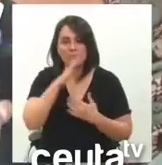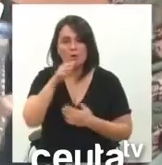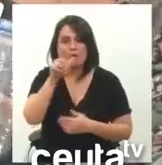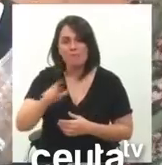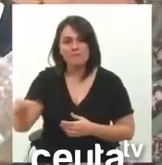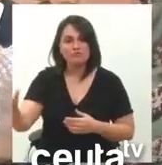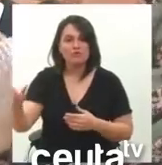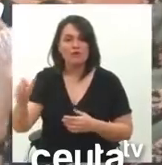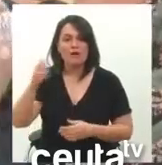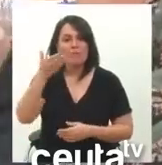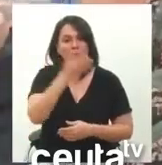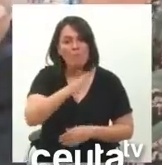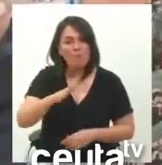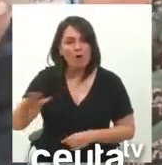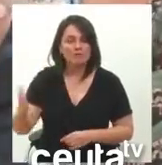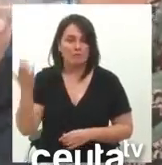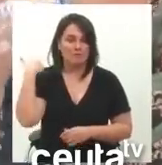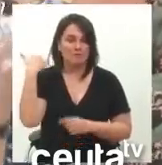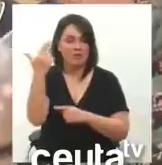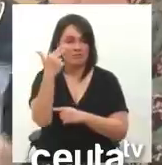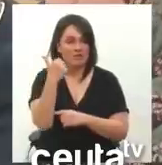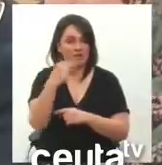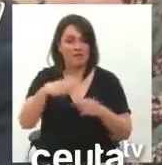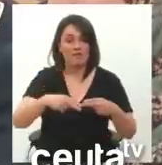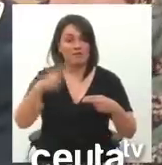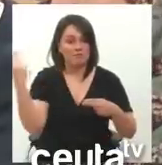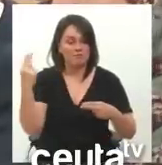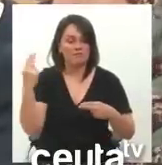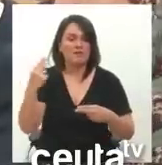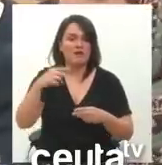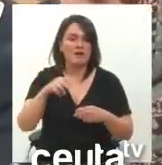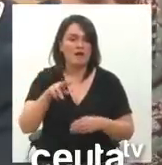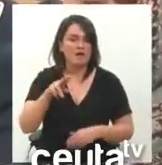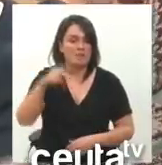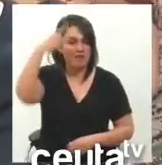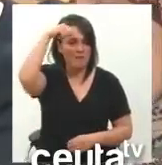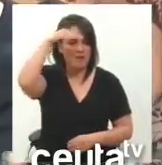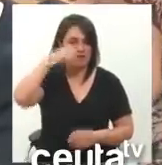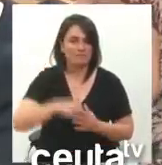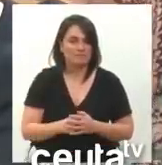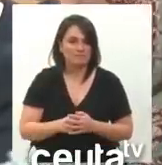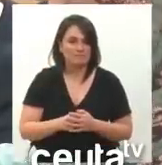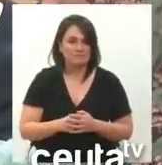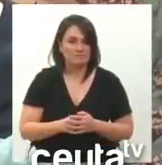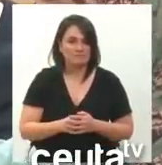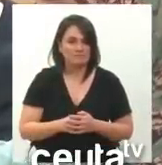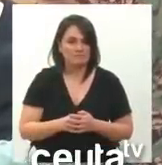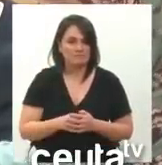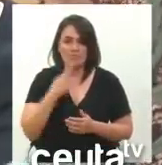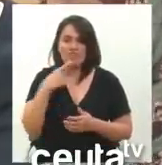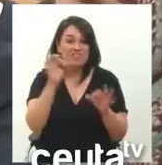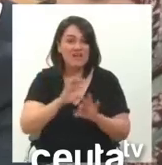cuyas vidas fueron arrabatadas el pasado viernes en la frontera de la ciudad hermana de Melilla. Ni una sola palabra. Estoy convencido de que